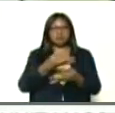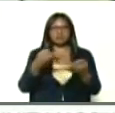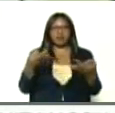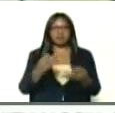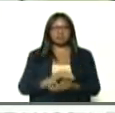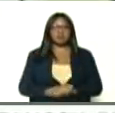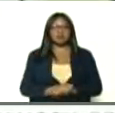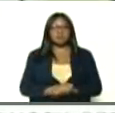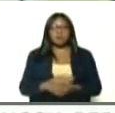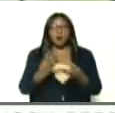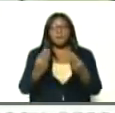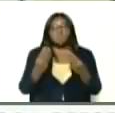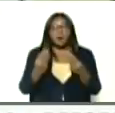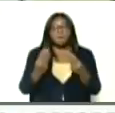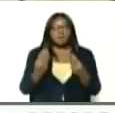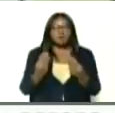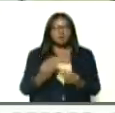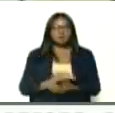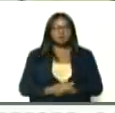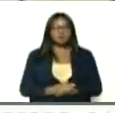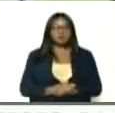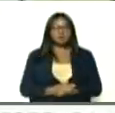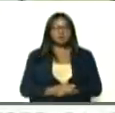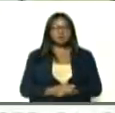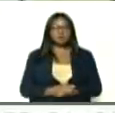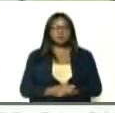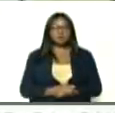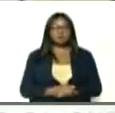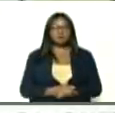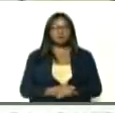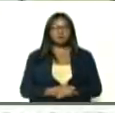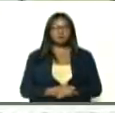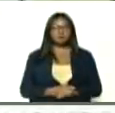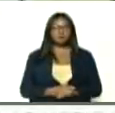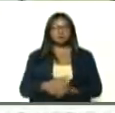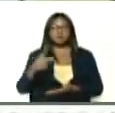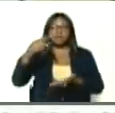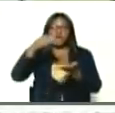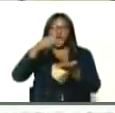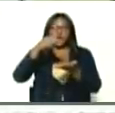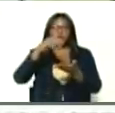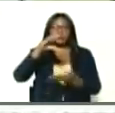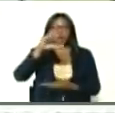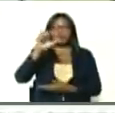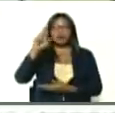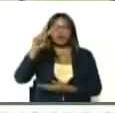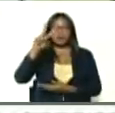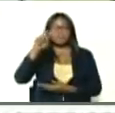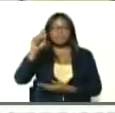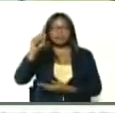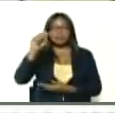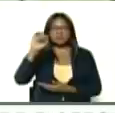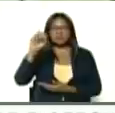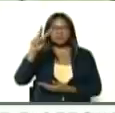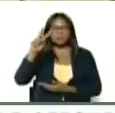muy, muy milagroso, por eso yo, a las gotas de Carvatibir, le puse ese nombre,